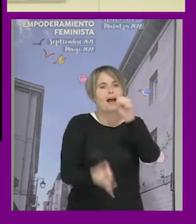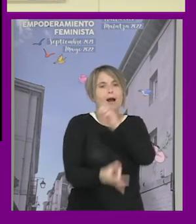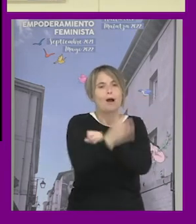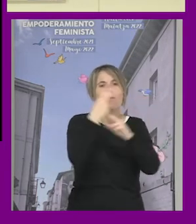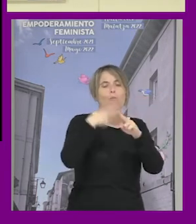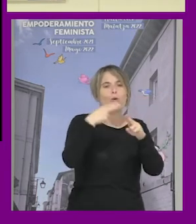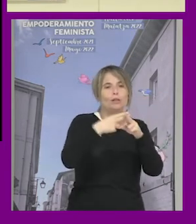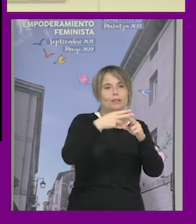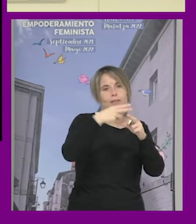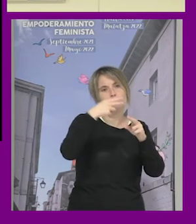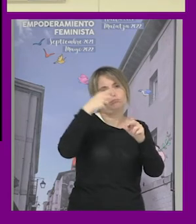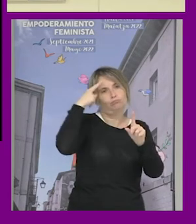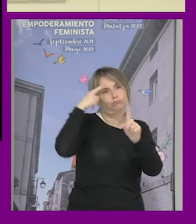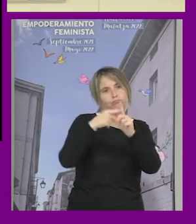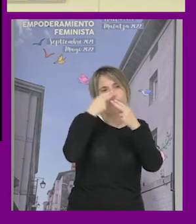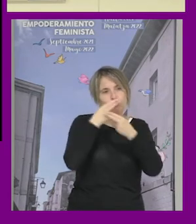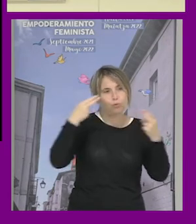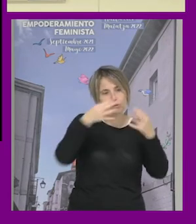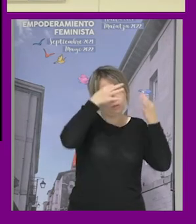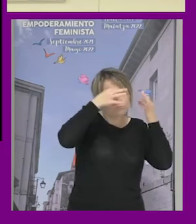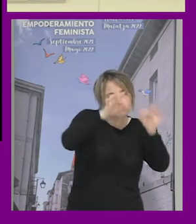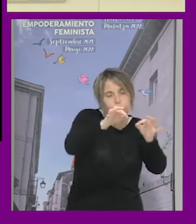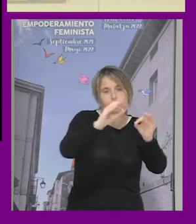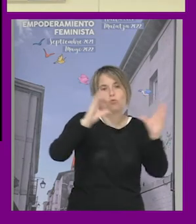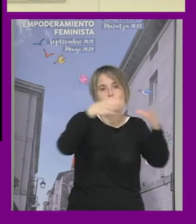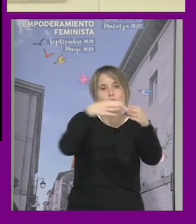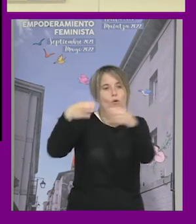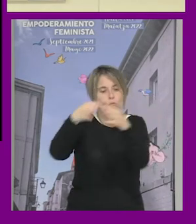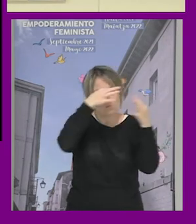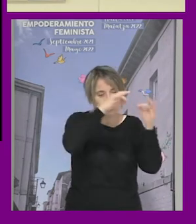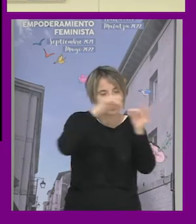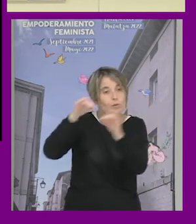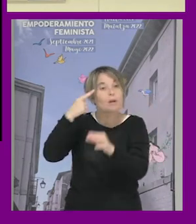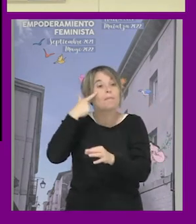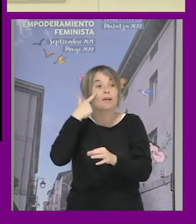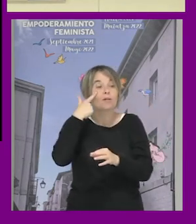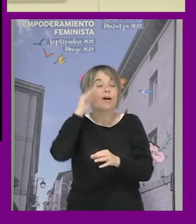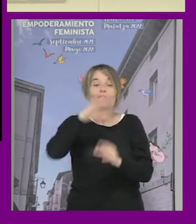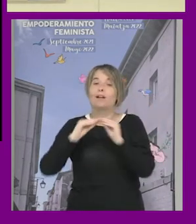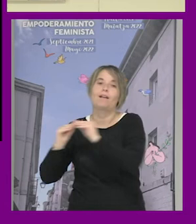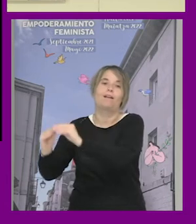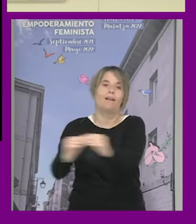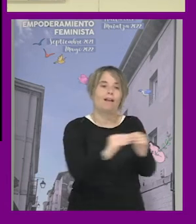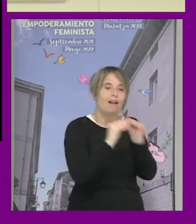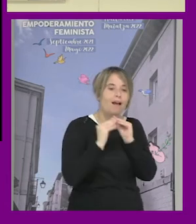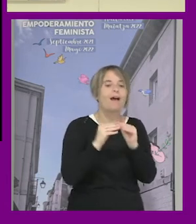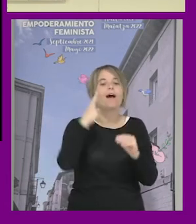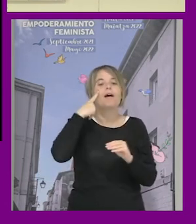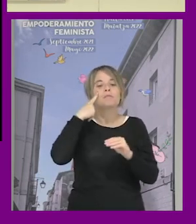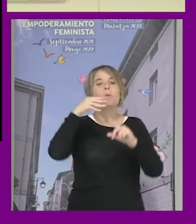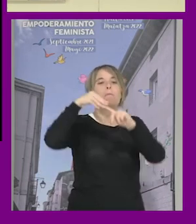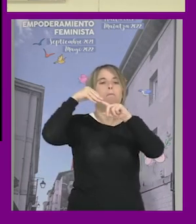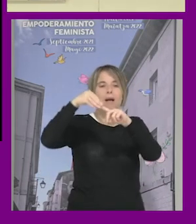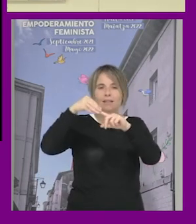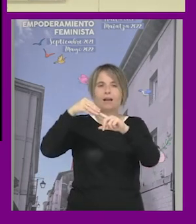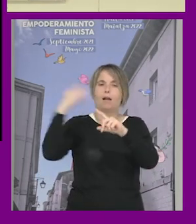desatiendan las situaciones de grupos sociales determinados pero que la lectura la lectura común es lo que nos permite ver la raíz patriarcal de todas